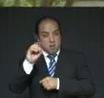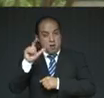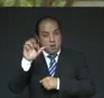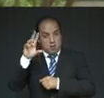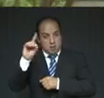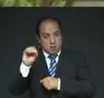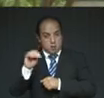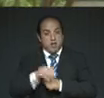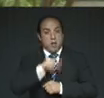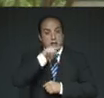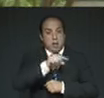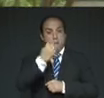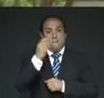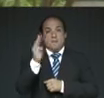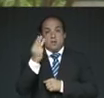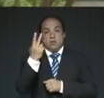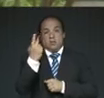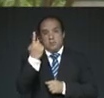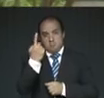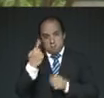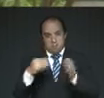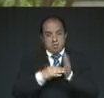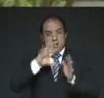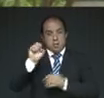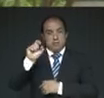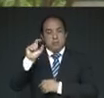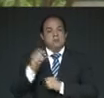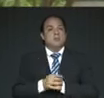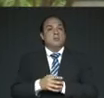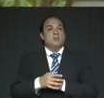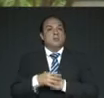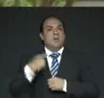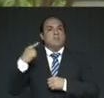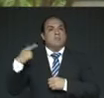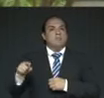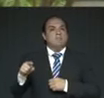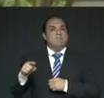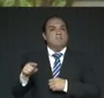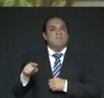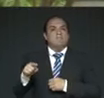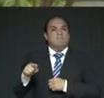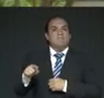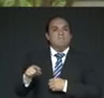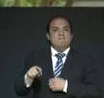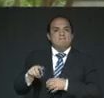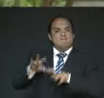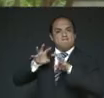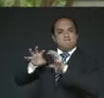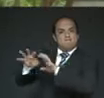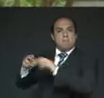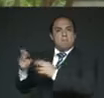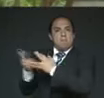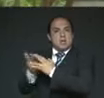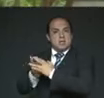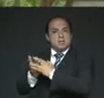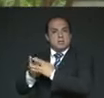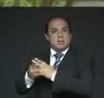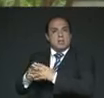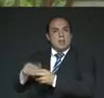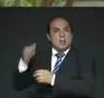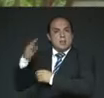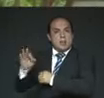fue quien, en mayo de 1520, ordenó y realizó la masacre a traición de miles de jóvenes desarmados